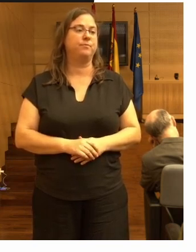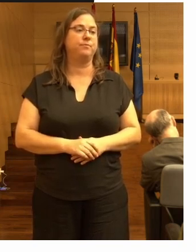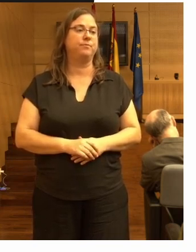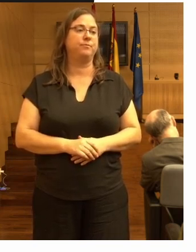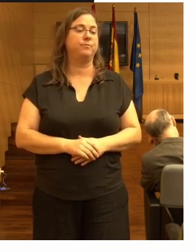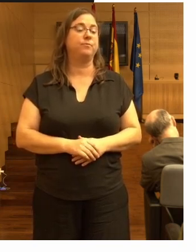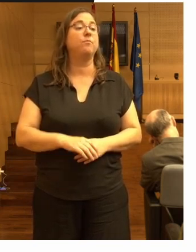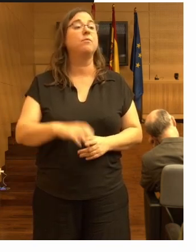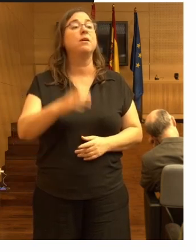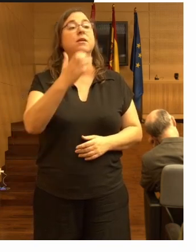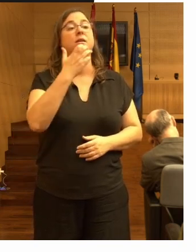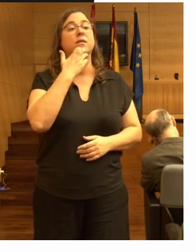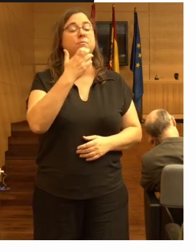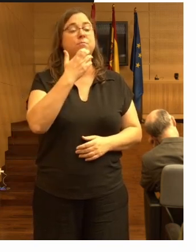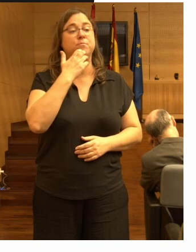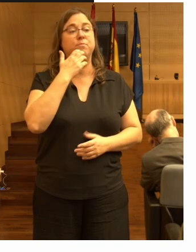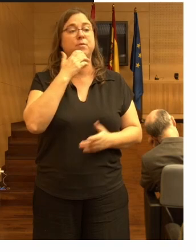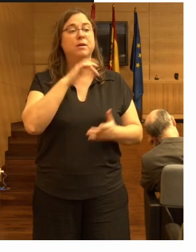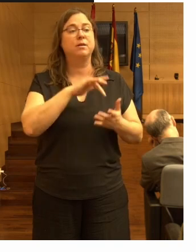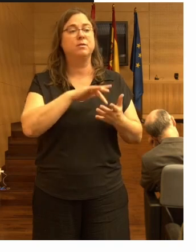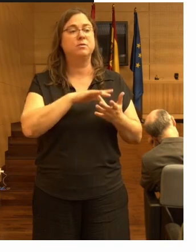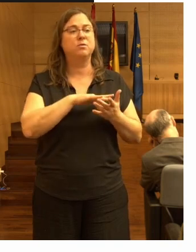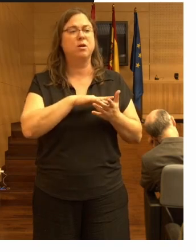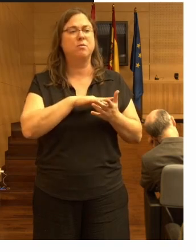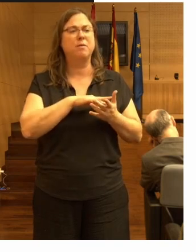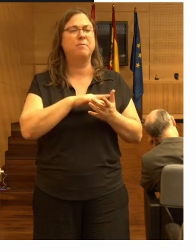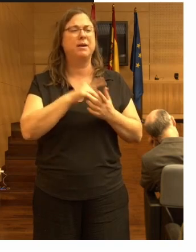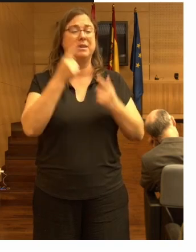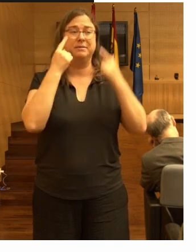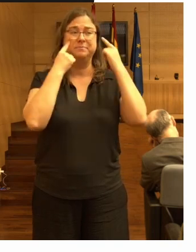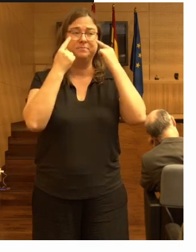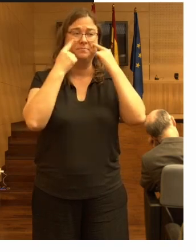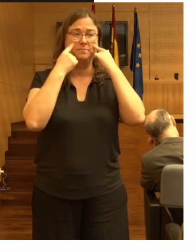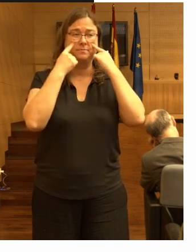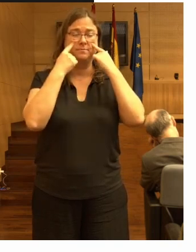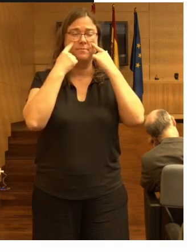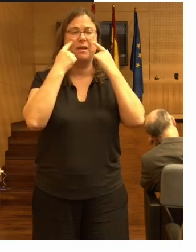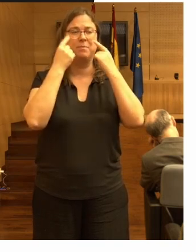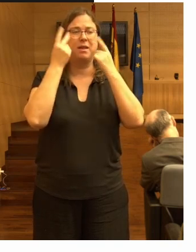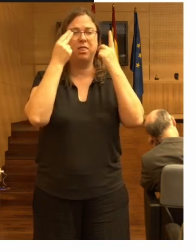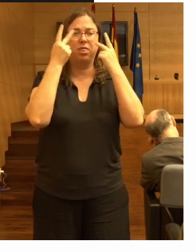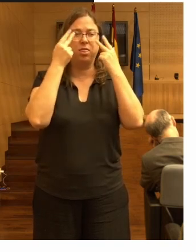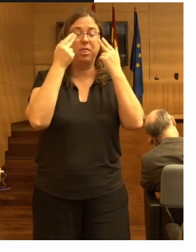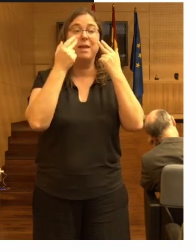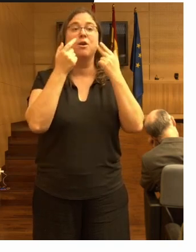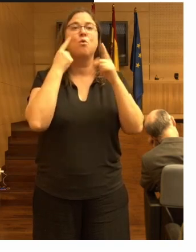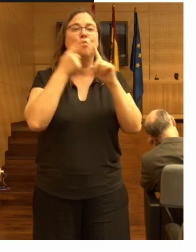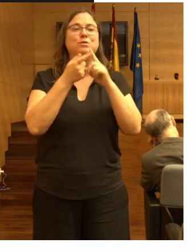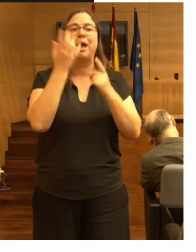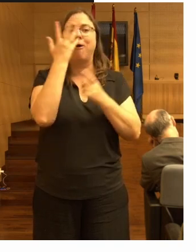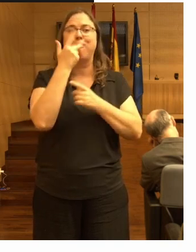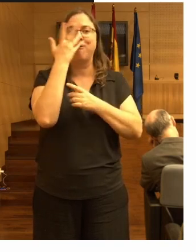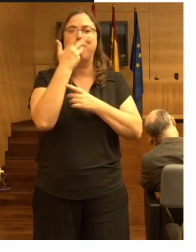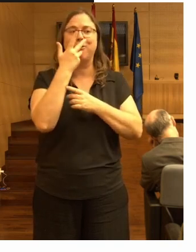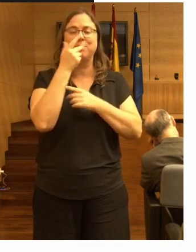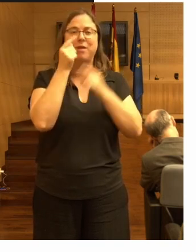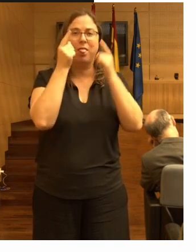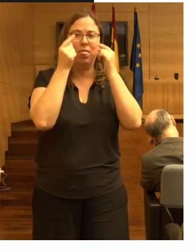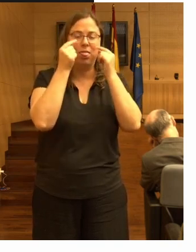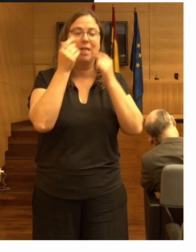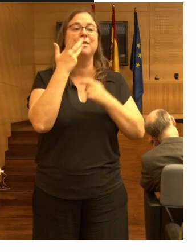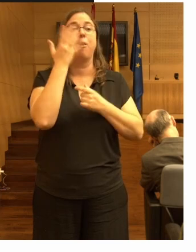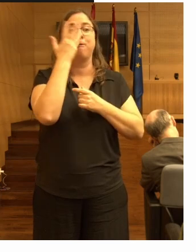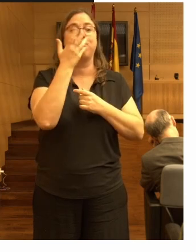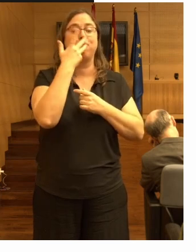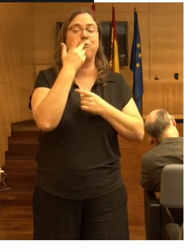por ejemplo para la degeneración de la mácula es importante utilizar bien los contrastes y los colores para otras personas